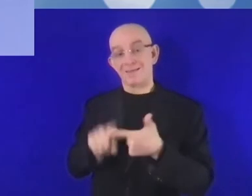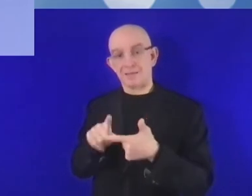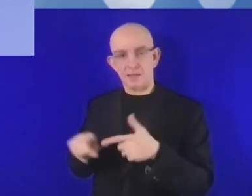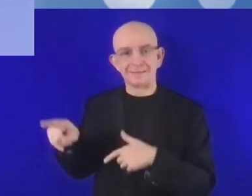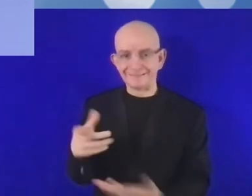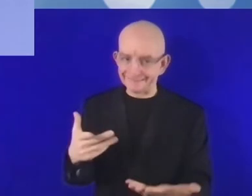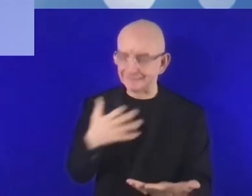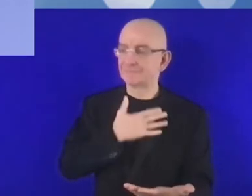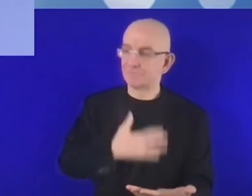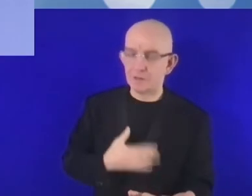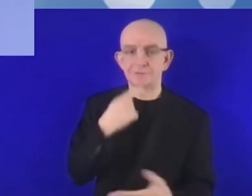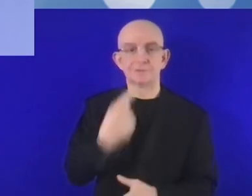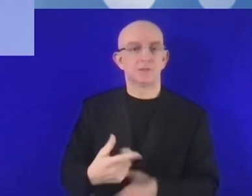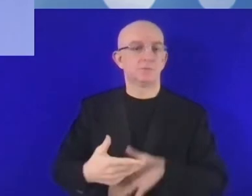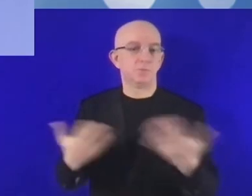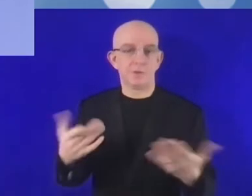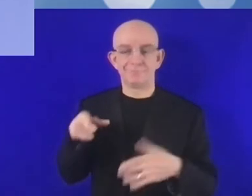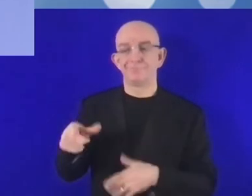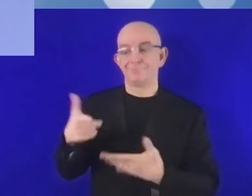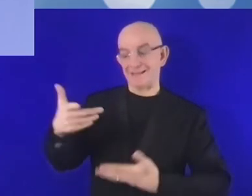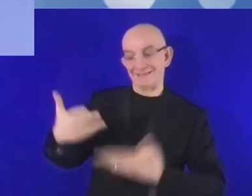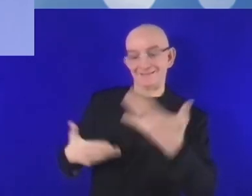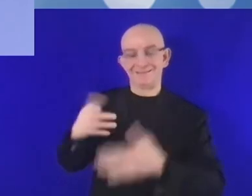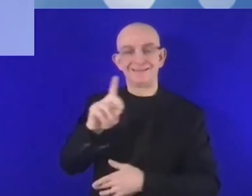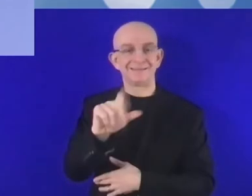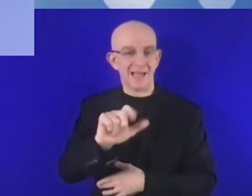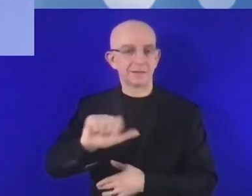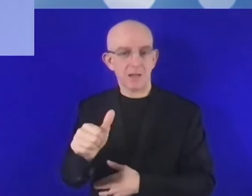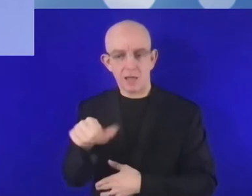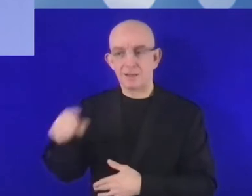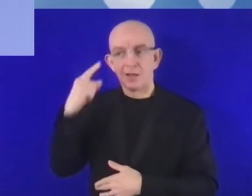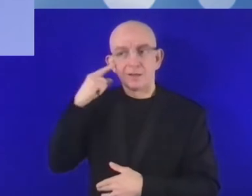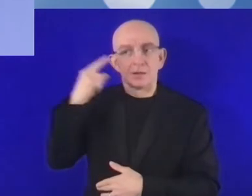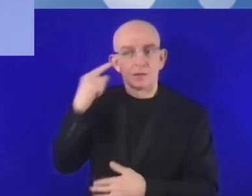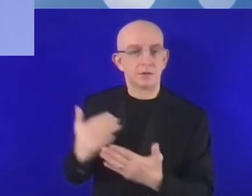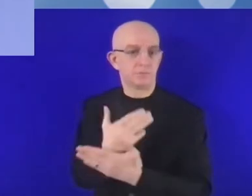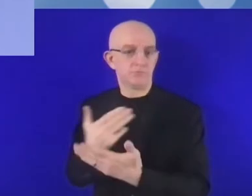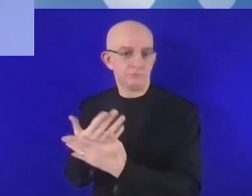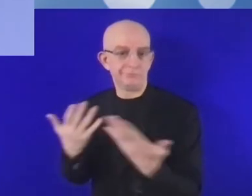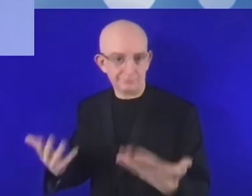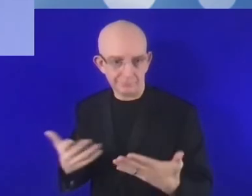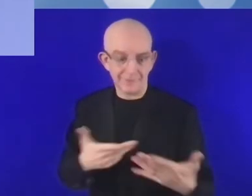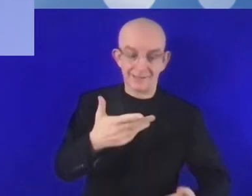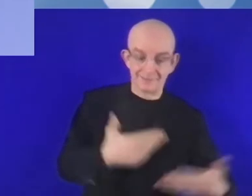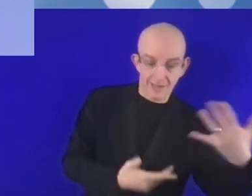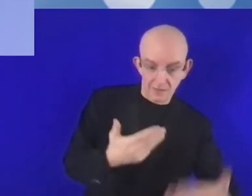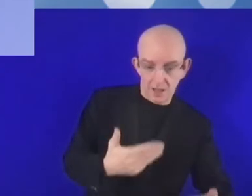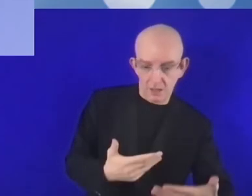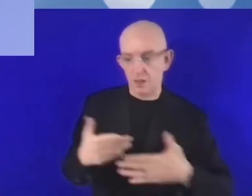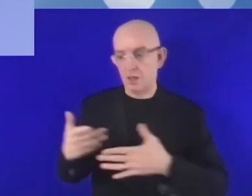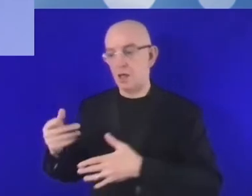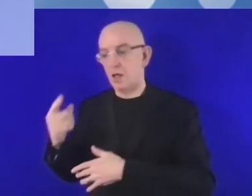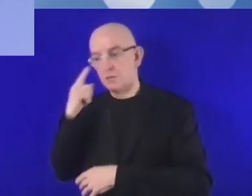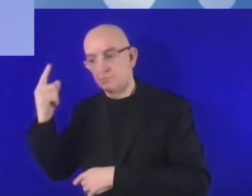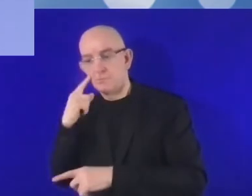sueños empresariales. Otra cuestión de suma relevancia es la innovación